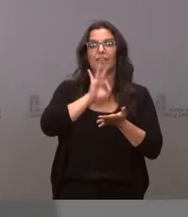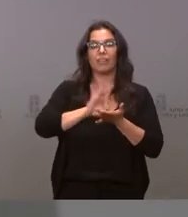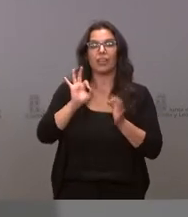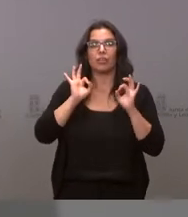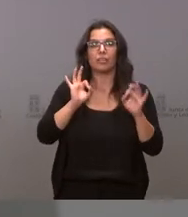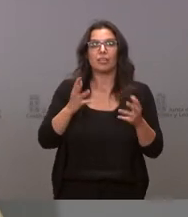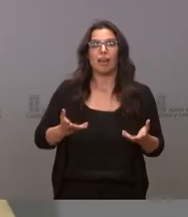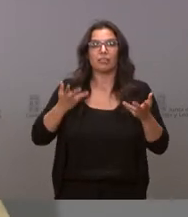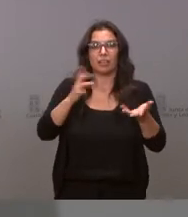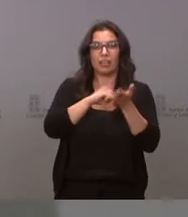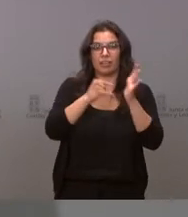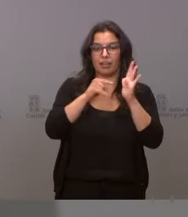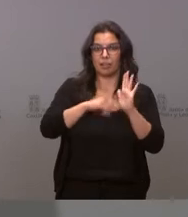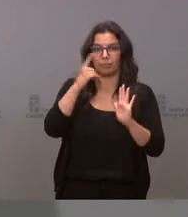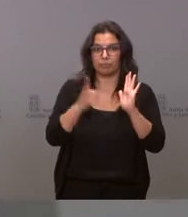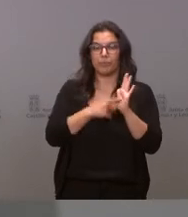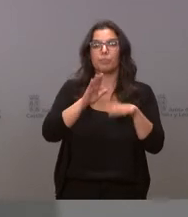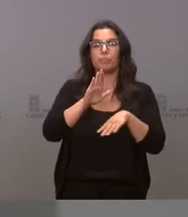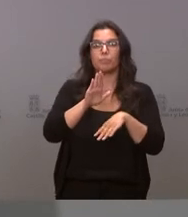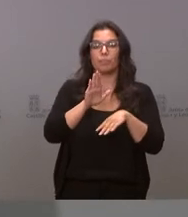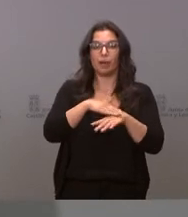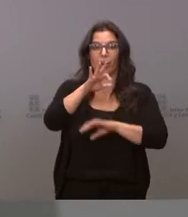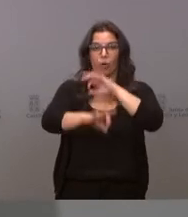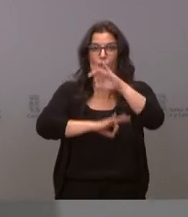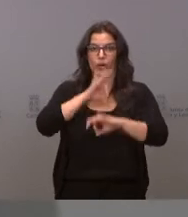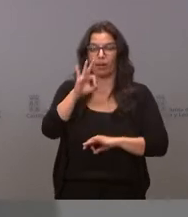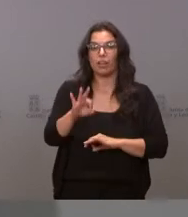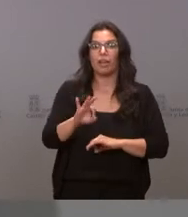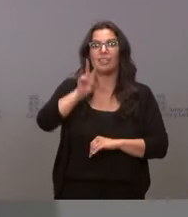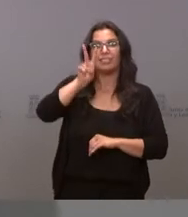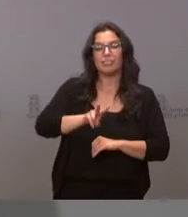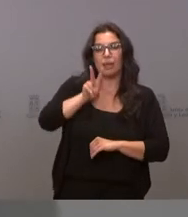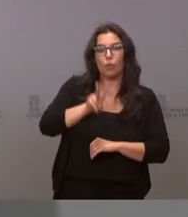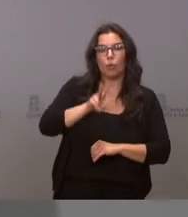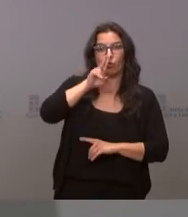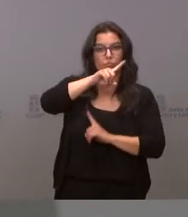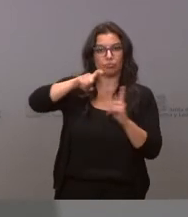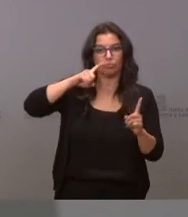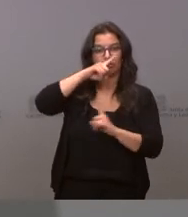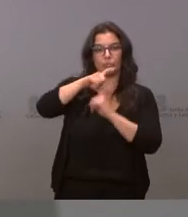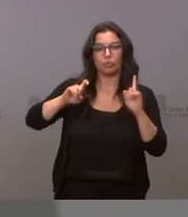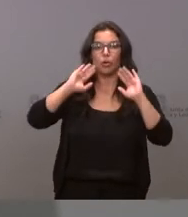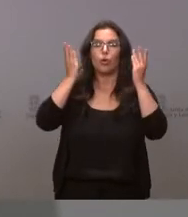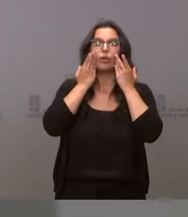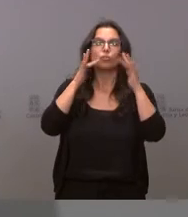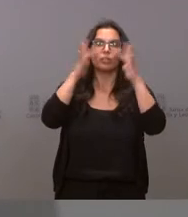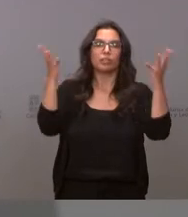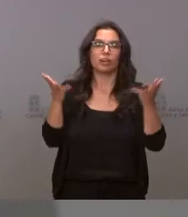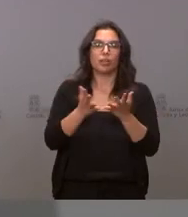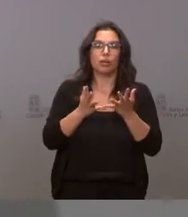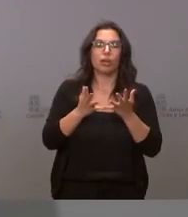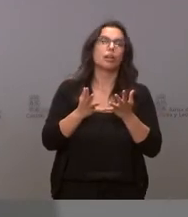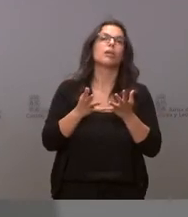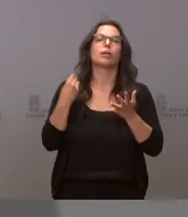Asistencia Técnica Integral para la organización de la segunda edición del Congreso Internacional Duero